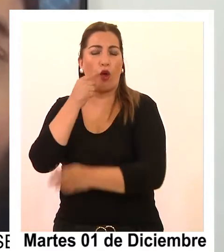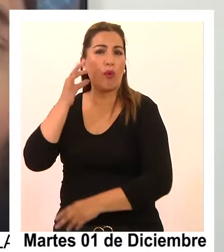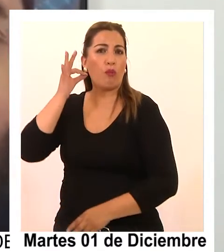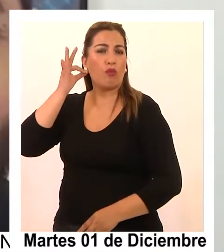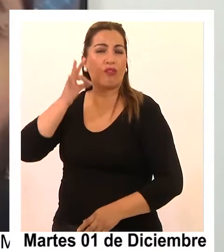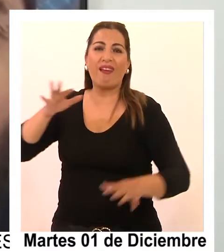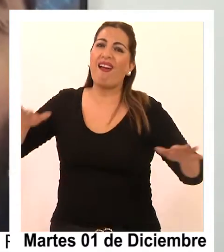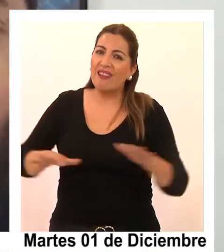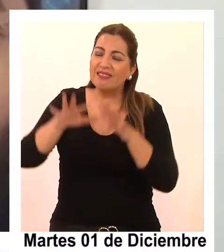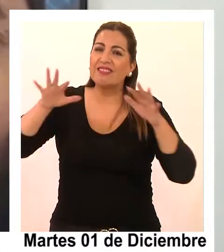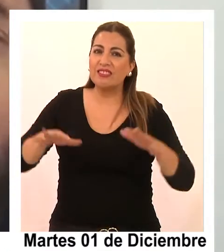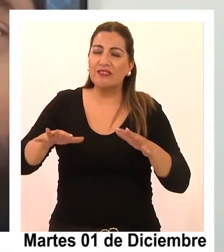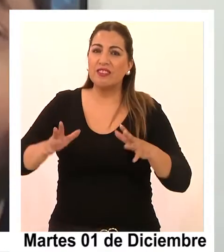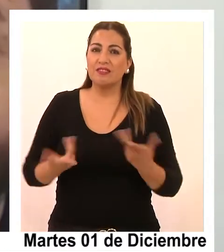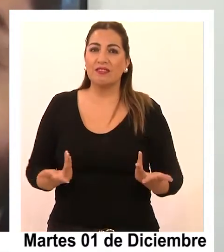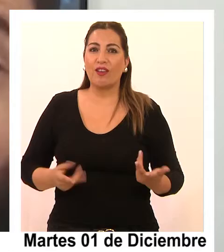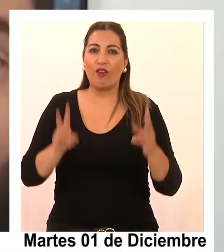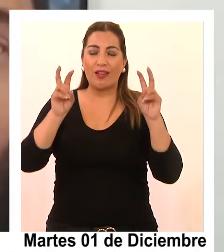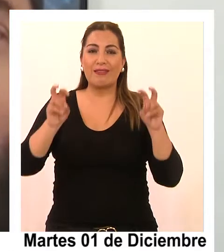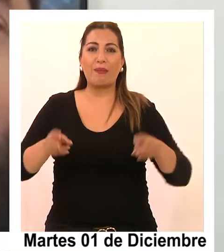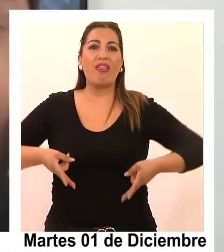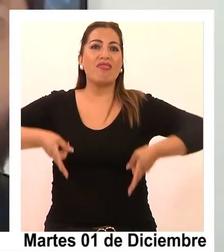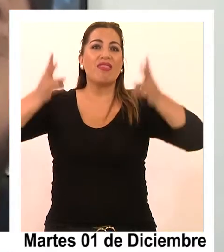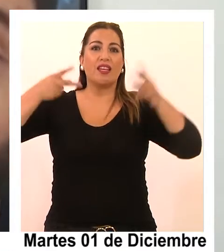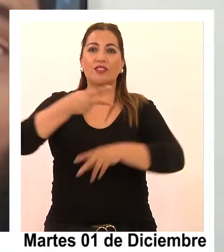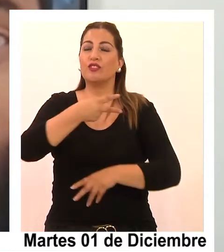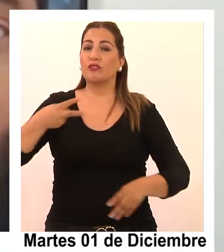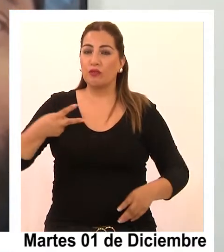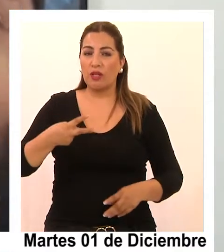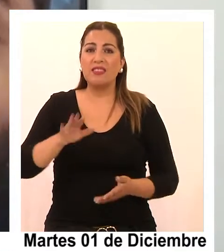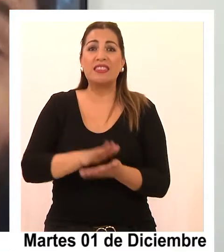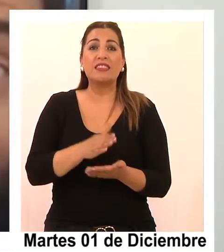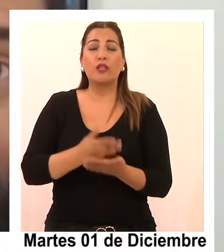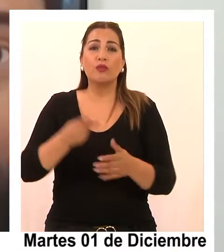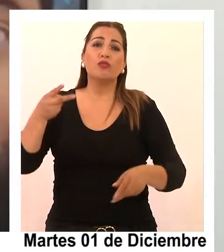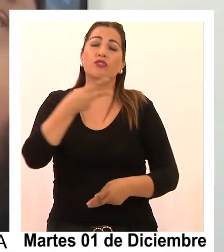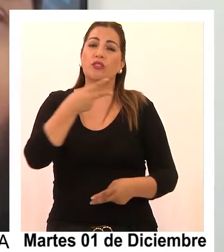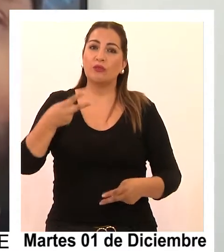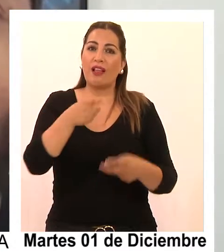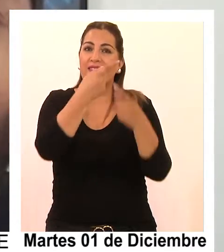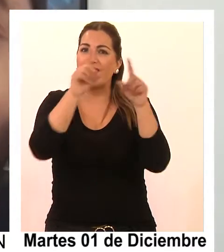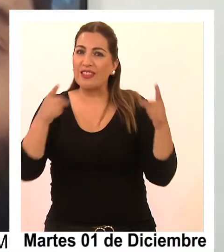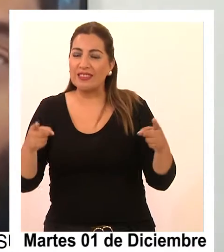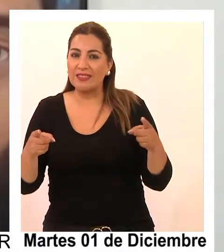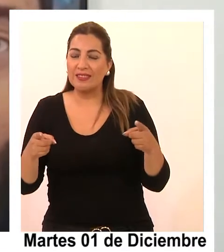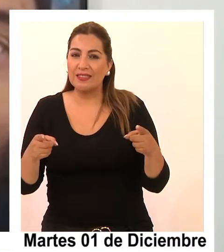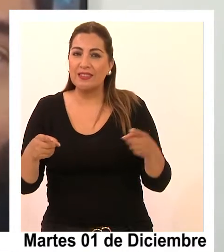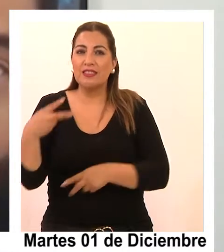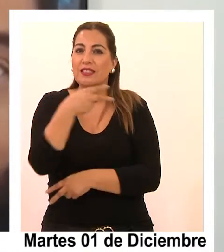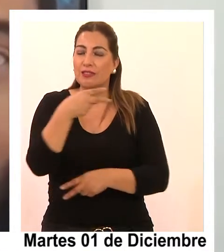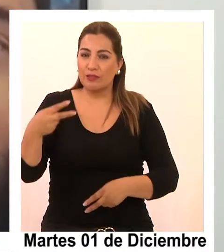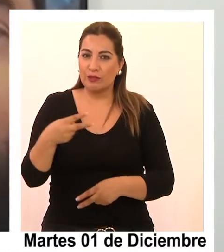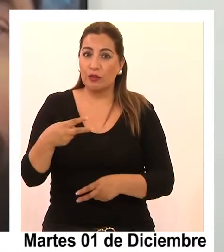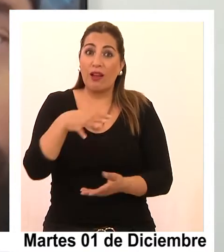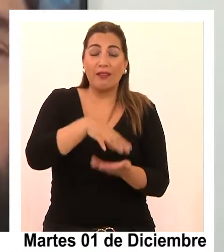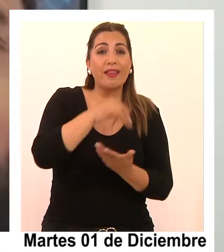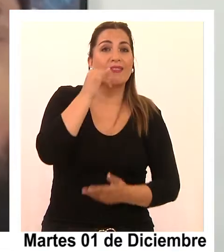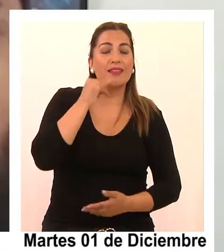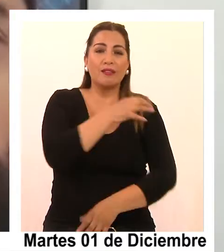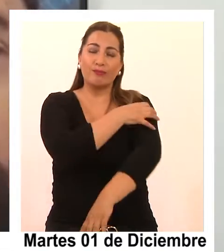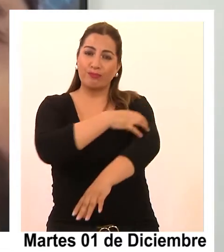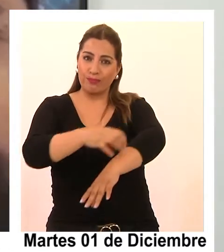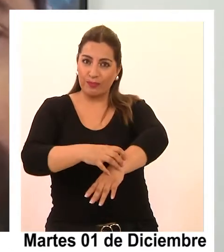activistas en materia de derechos sexuales, de salud sexual, de diversidades sexuales, tanto locales,